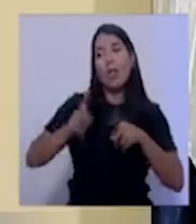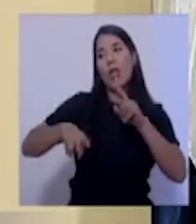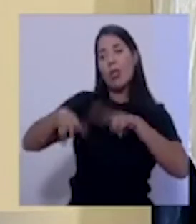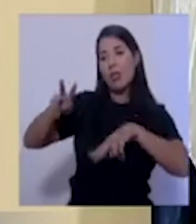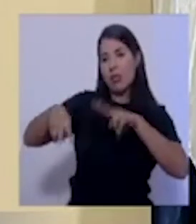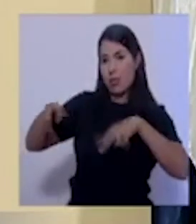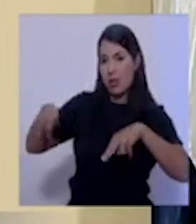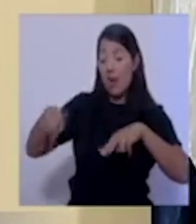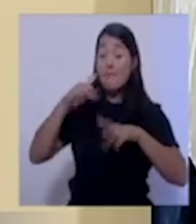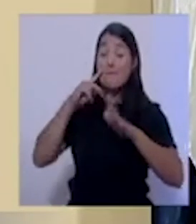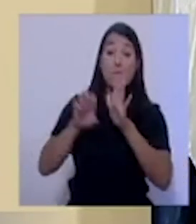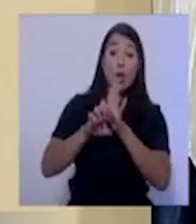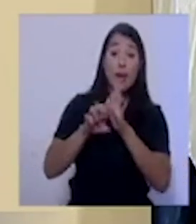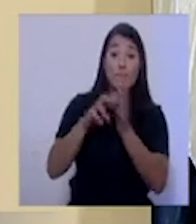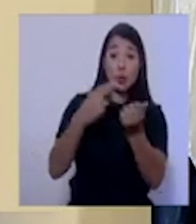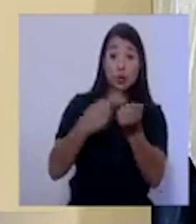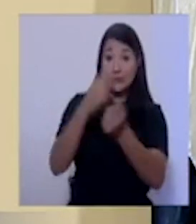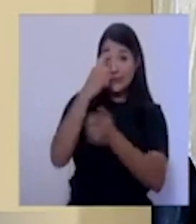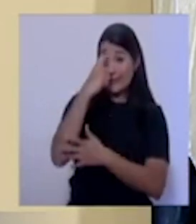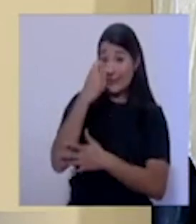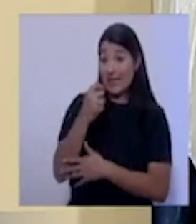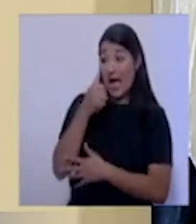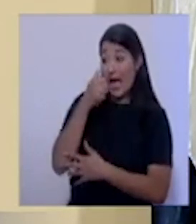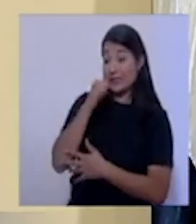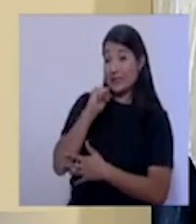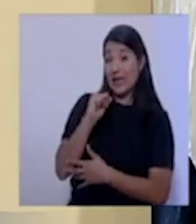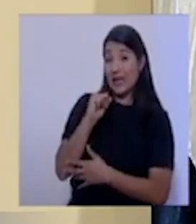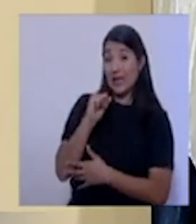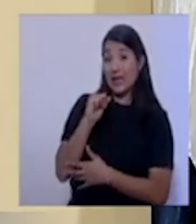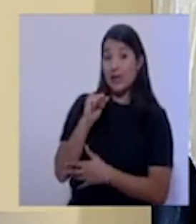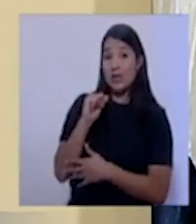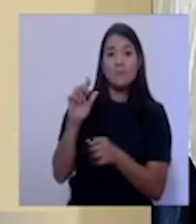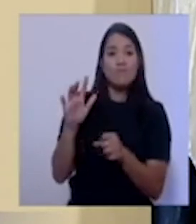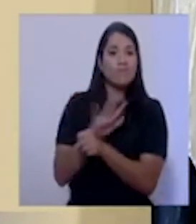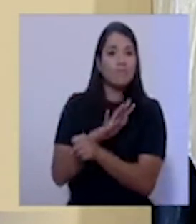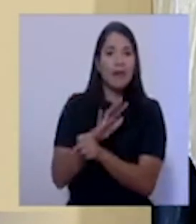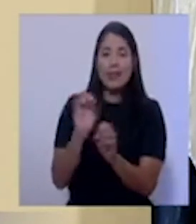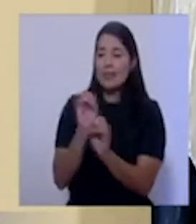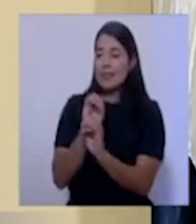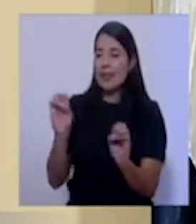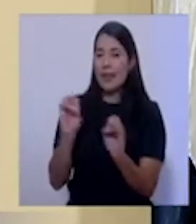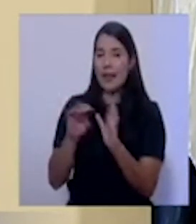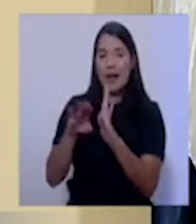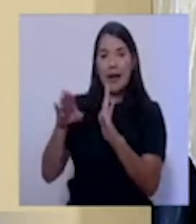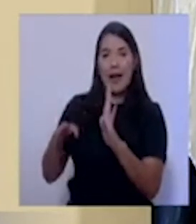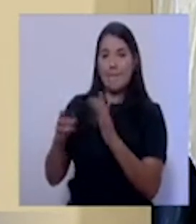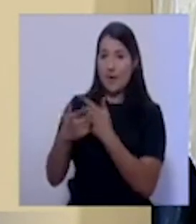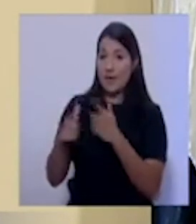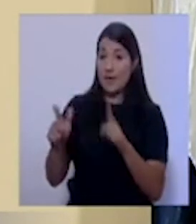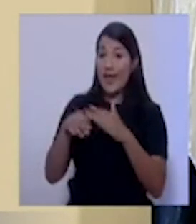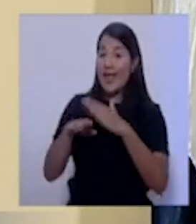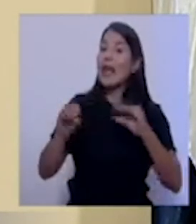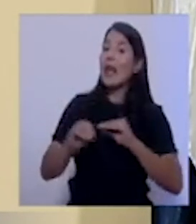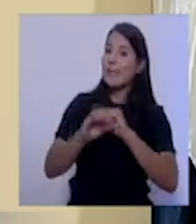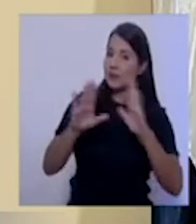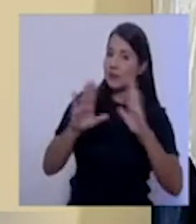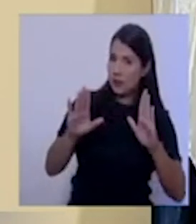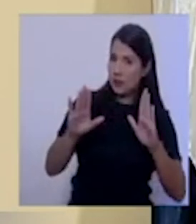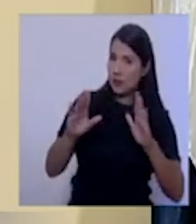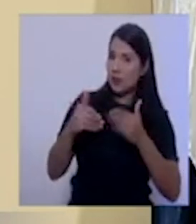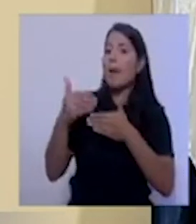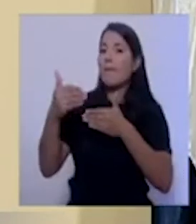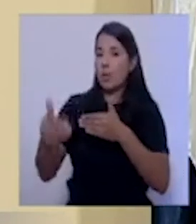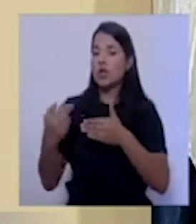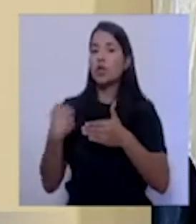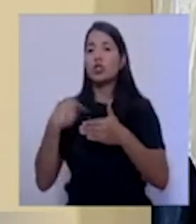Juan de Dios, al día de ayer, no había una cama libre para pacientes COVID, en la pura mañana, ya después del día se